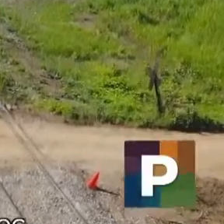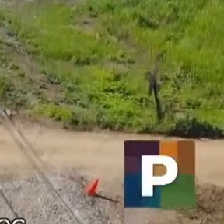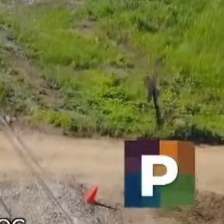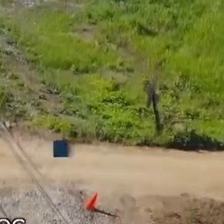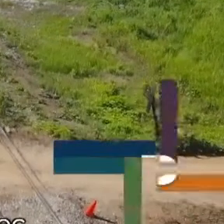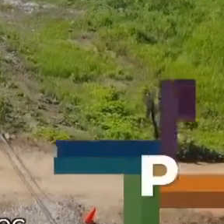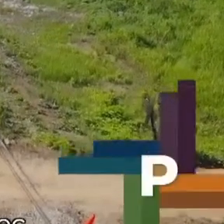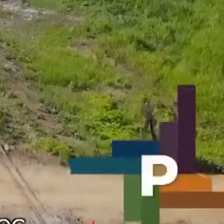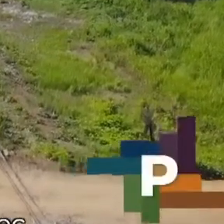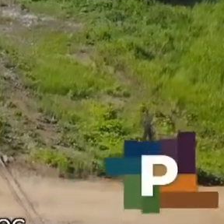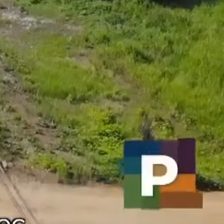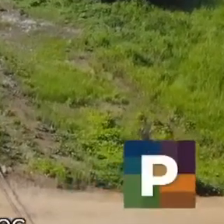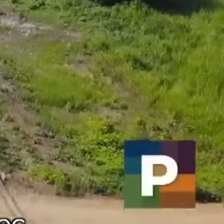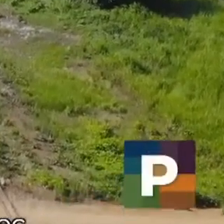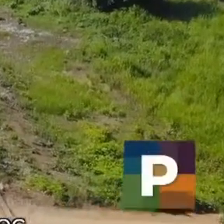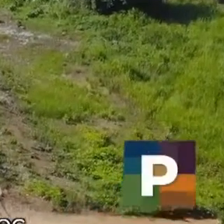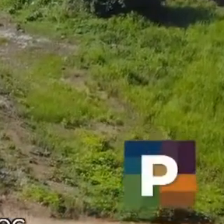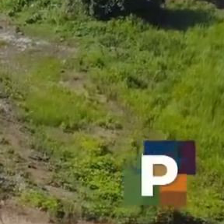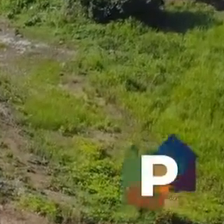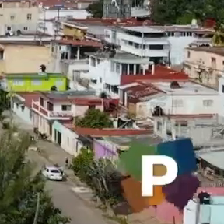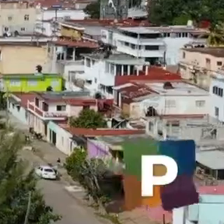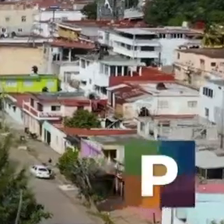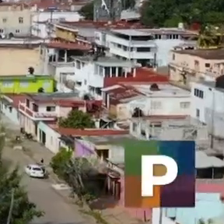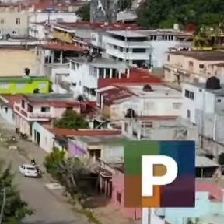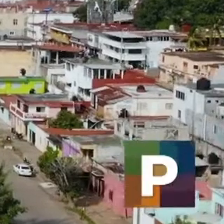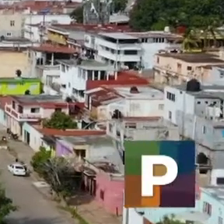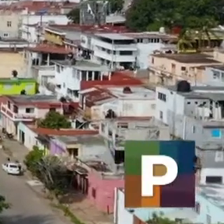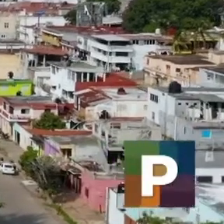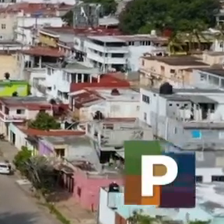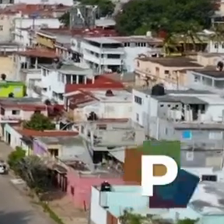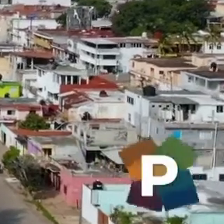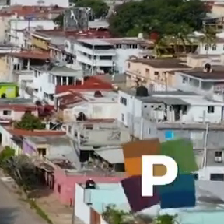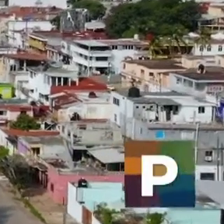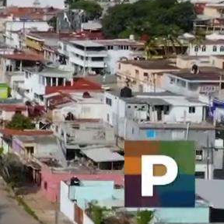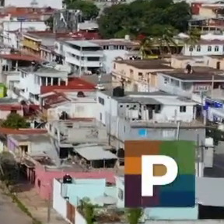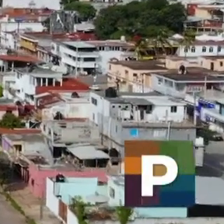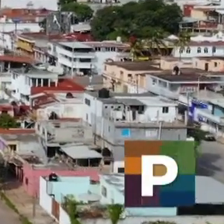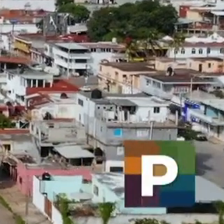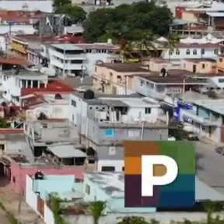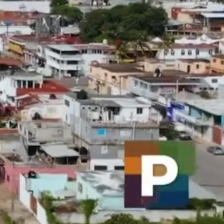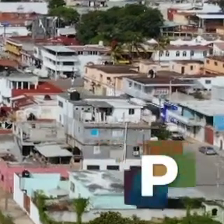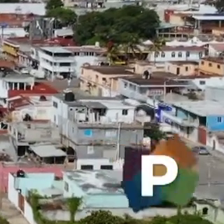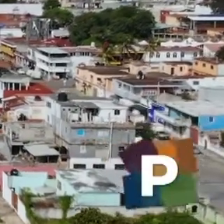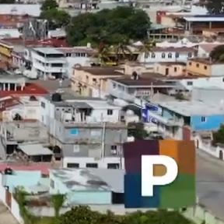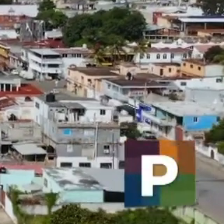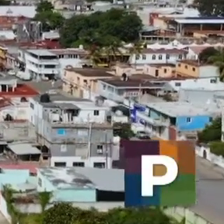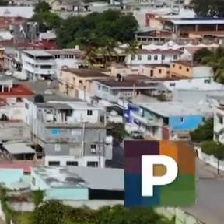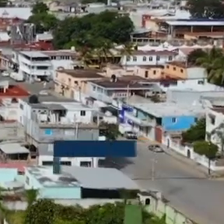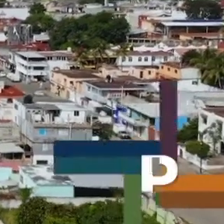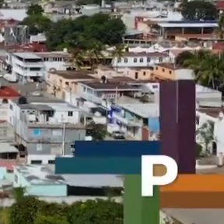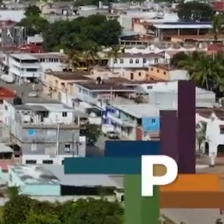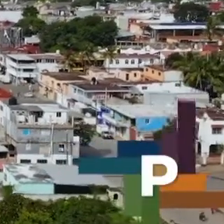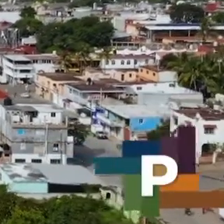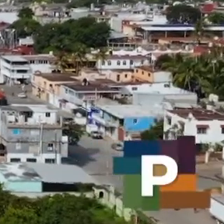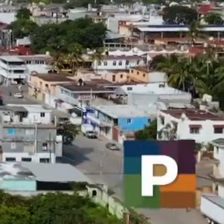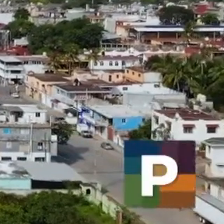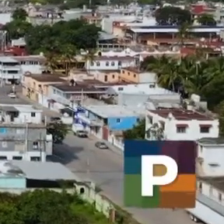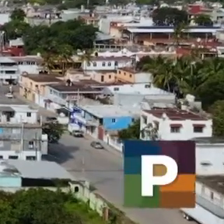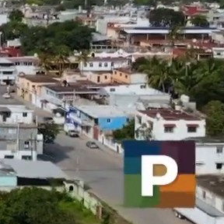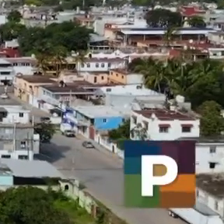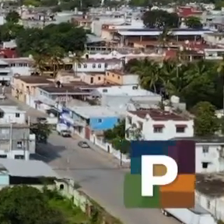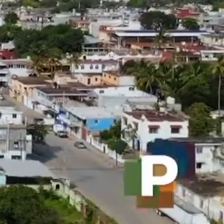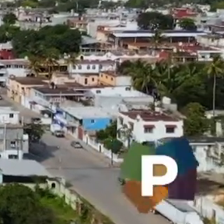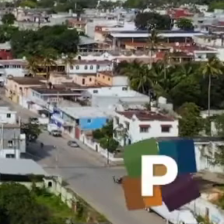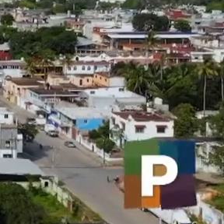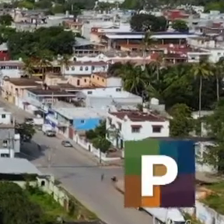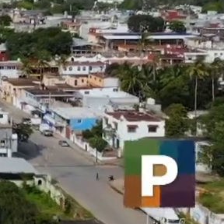En el ferrocarril del Istmo de Tehuantepec, con una inversión de más de 3.000 millones de pesos, avanza la rehabilitación de la vía